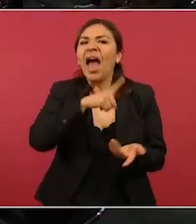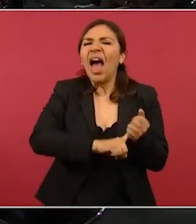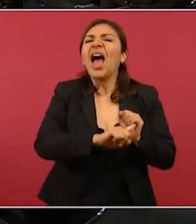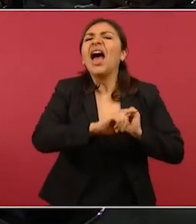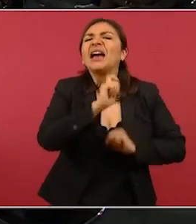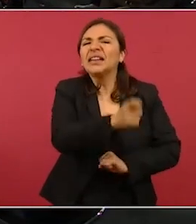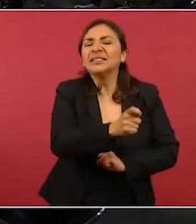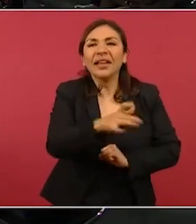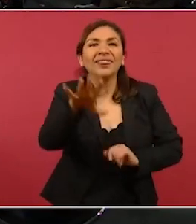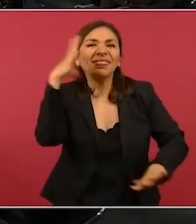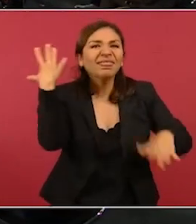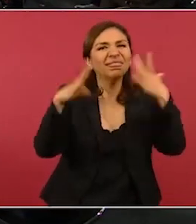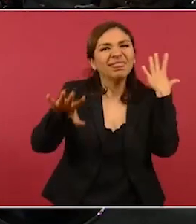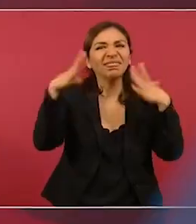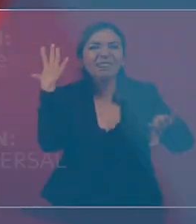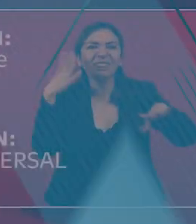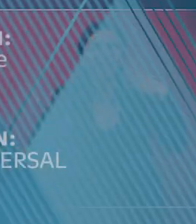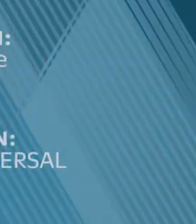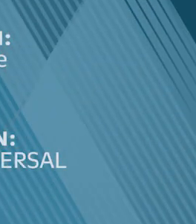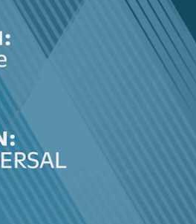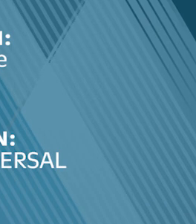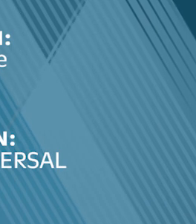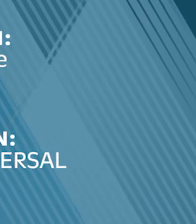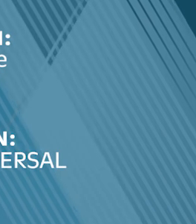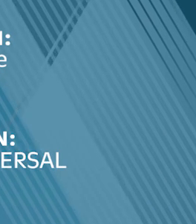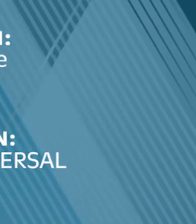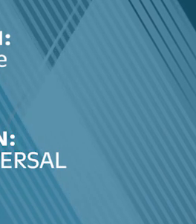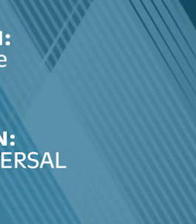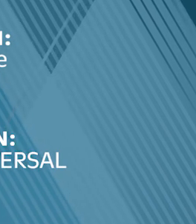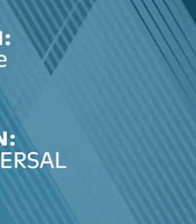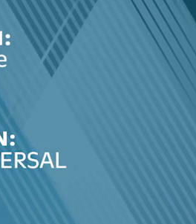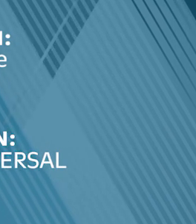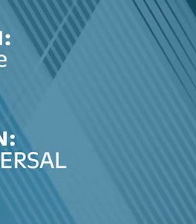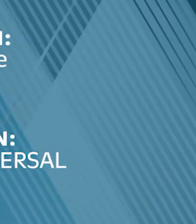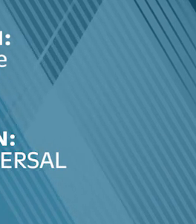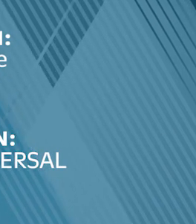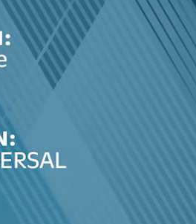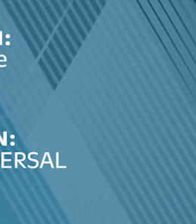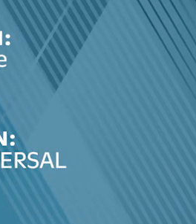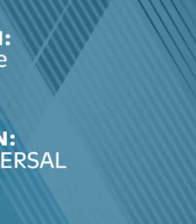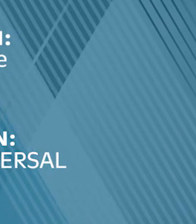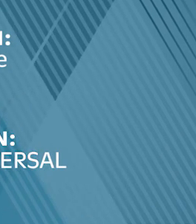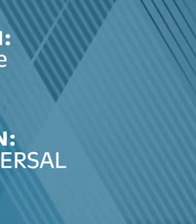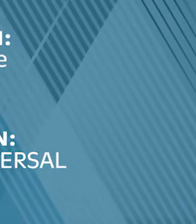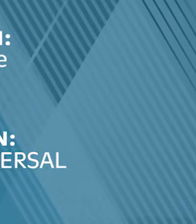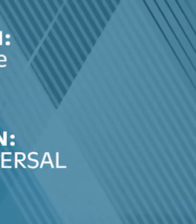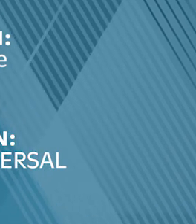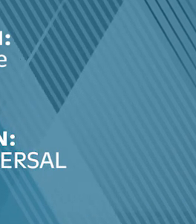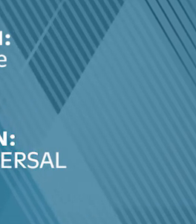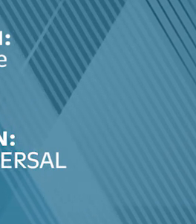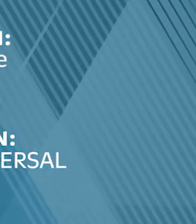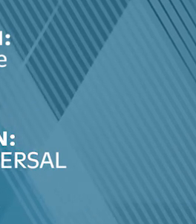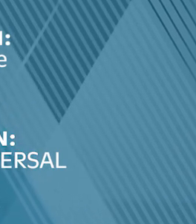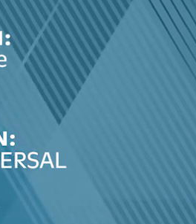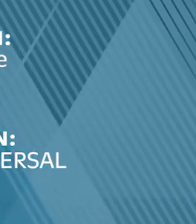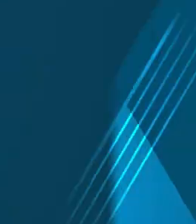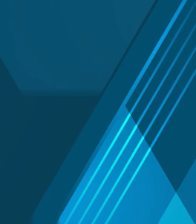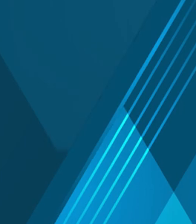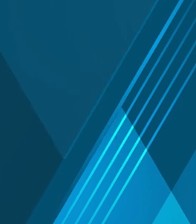lo que no quiero son los otros, los demonios, eso sí no.